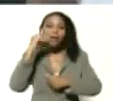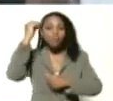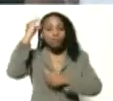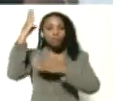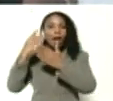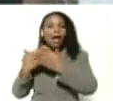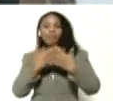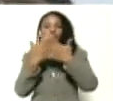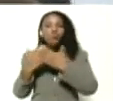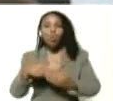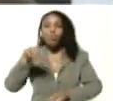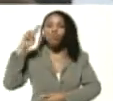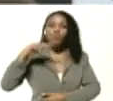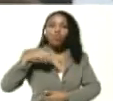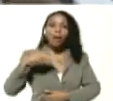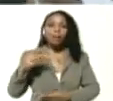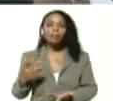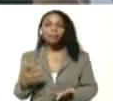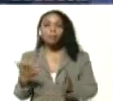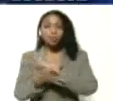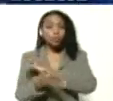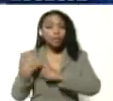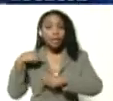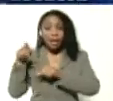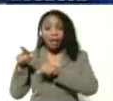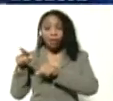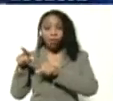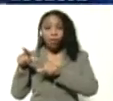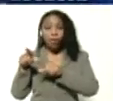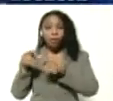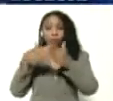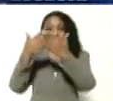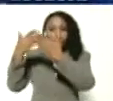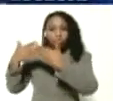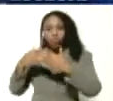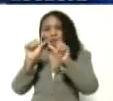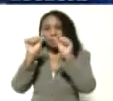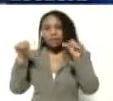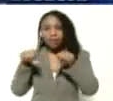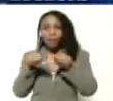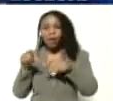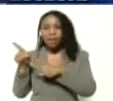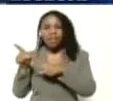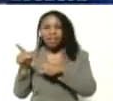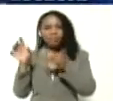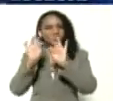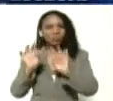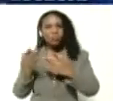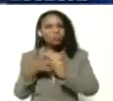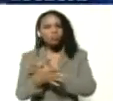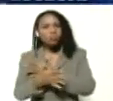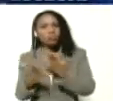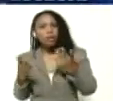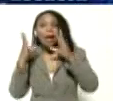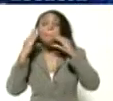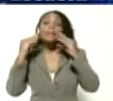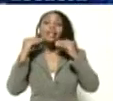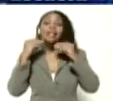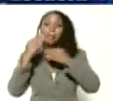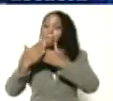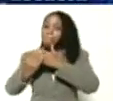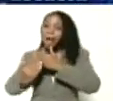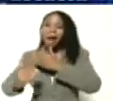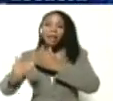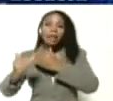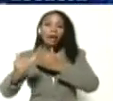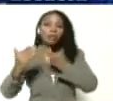Y todo esto fue sistematizado. Nos dijeron, la sistematización de experiencia va más allá